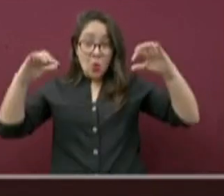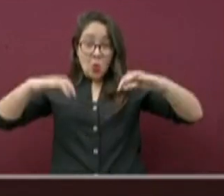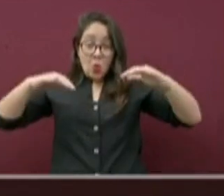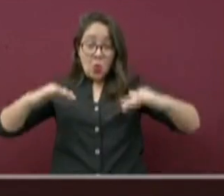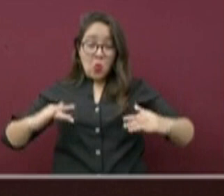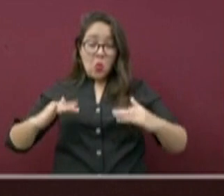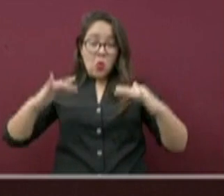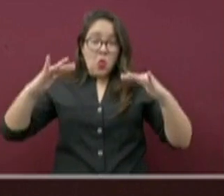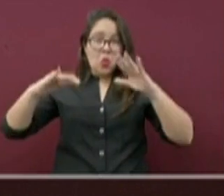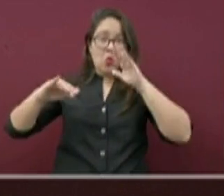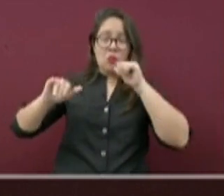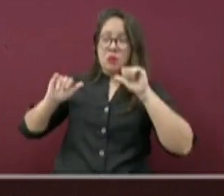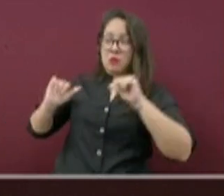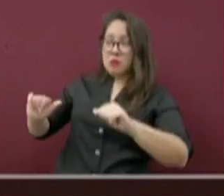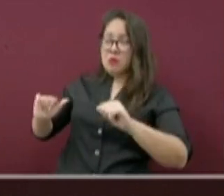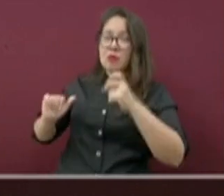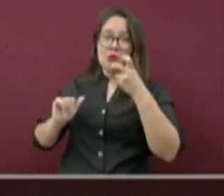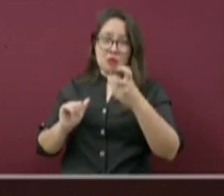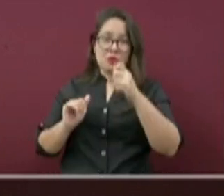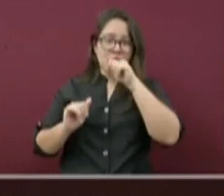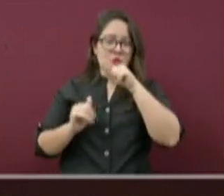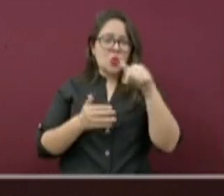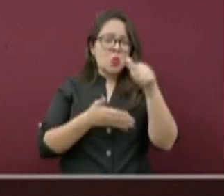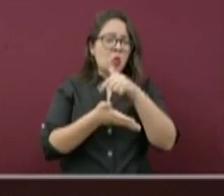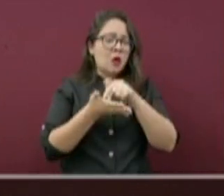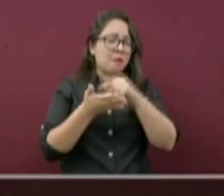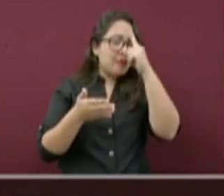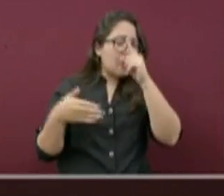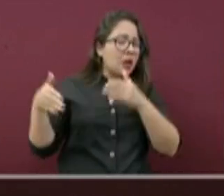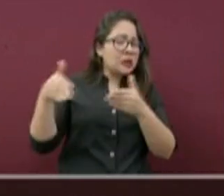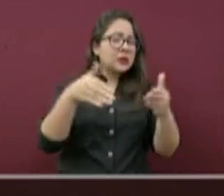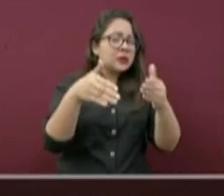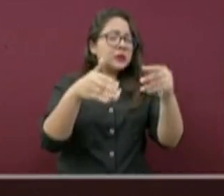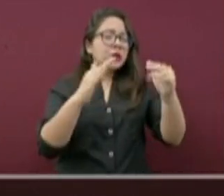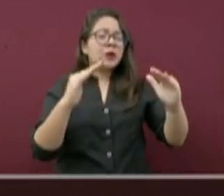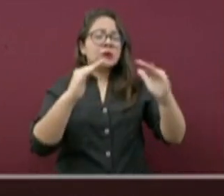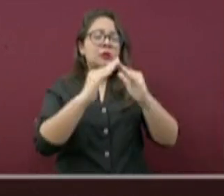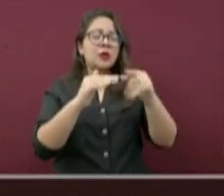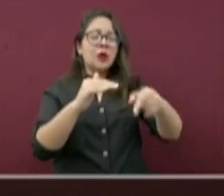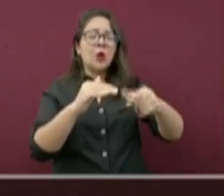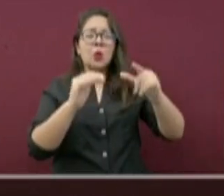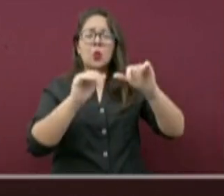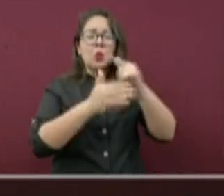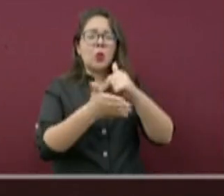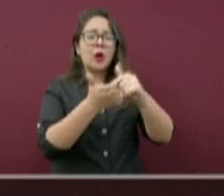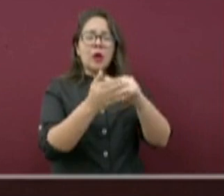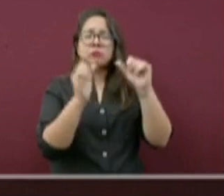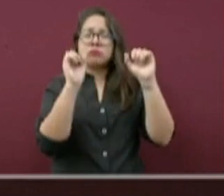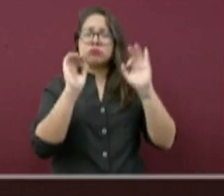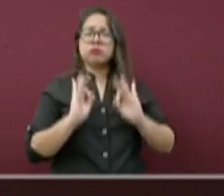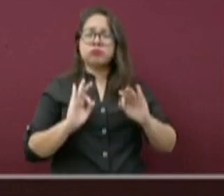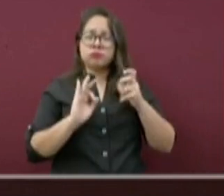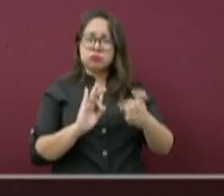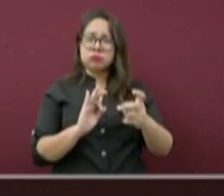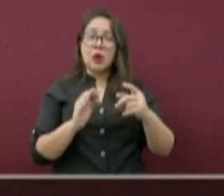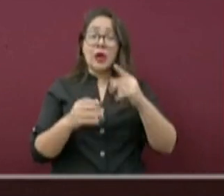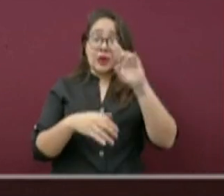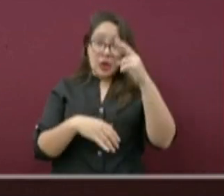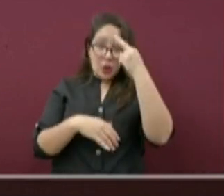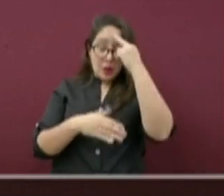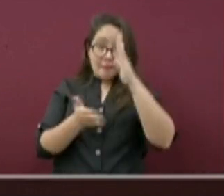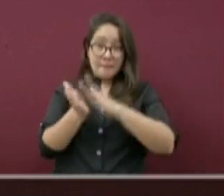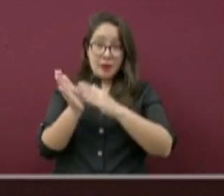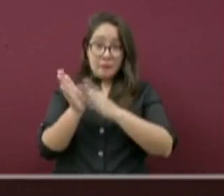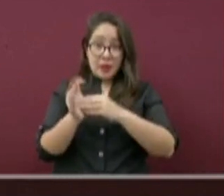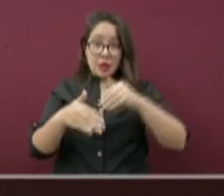ruta de acceso a los refugios temporales. No olvide guardar todos sus documentos personales en una bolsa de plástico para